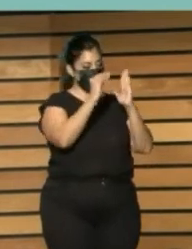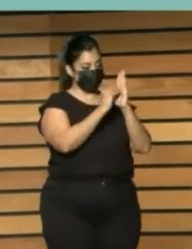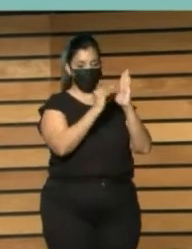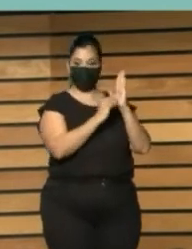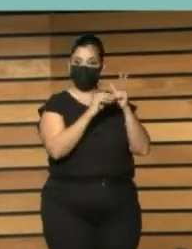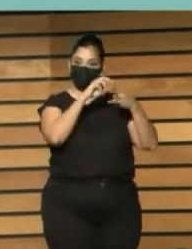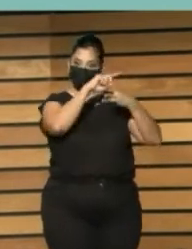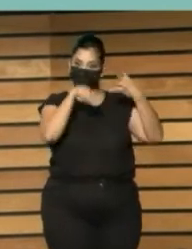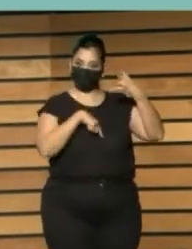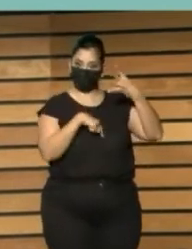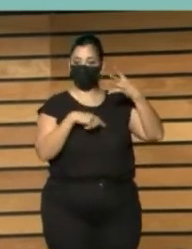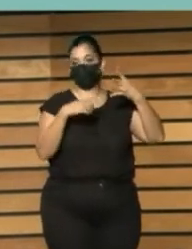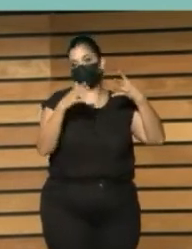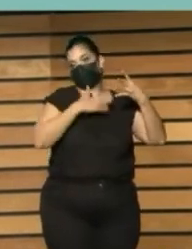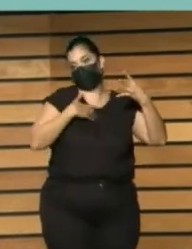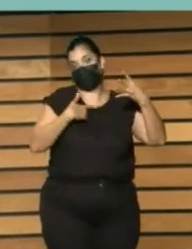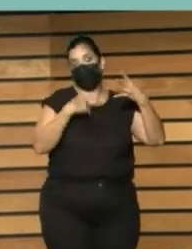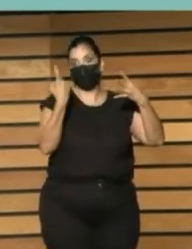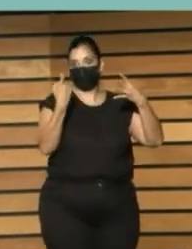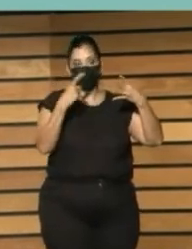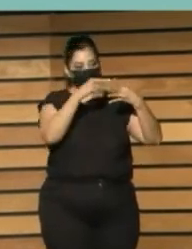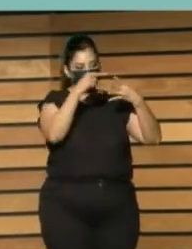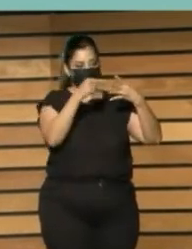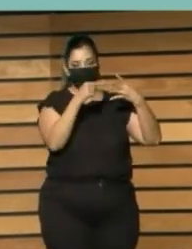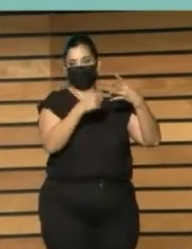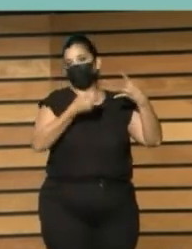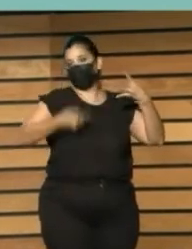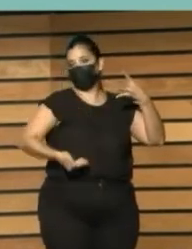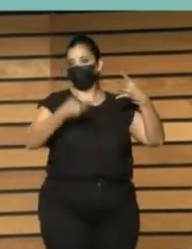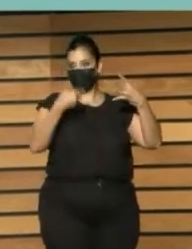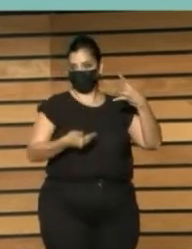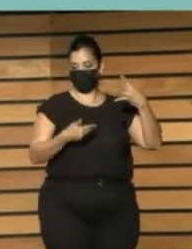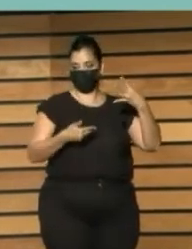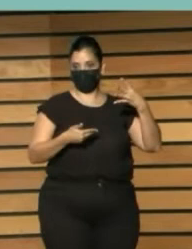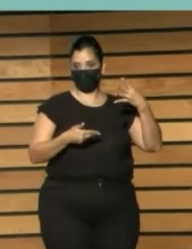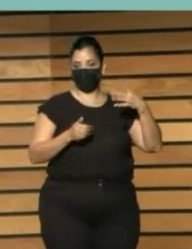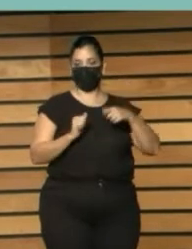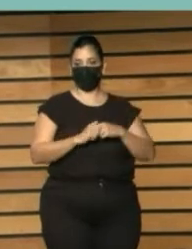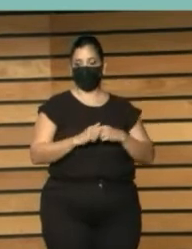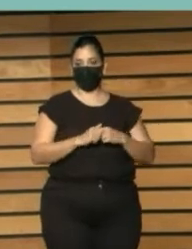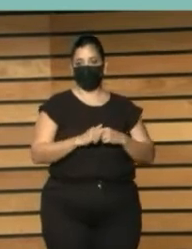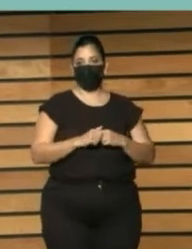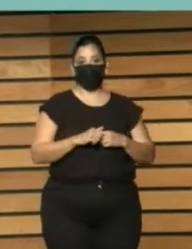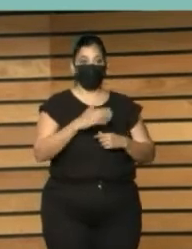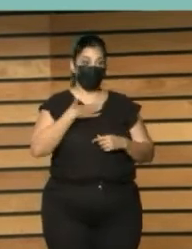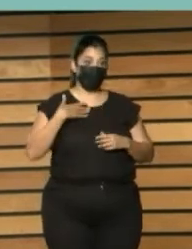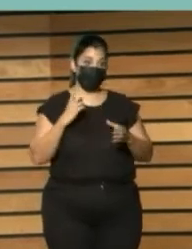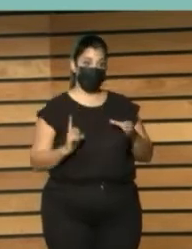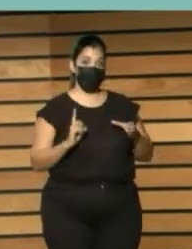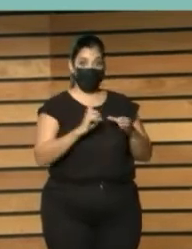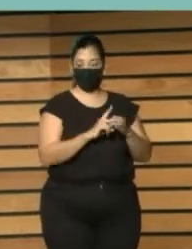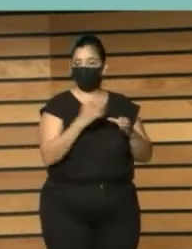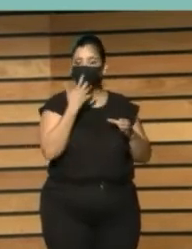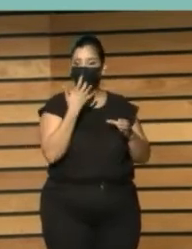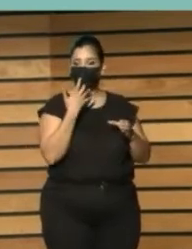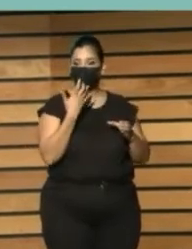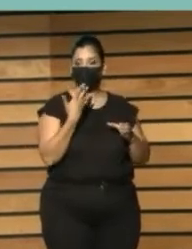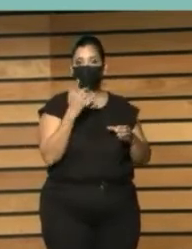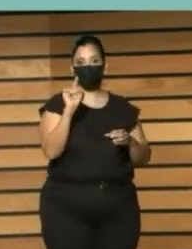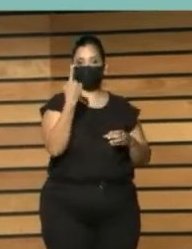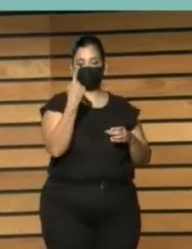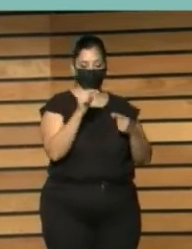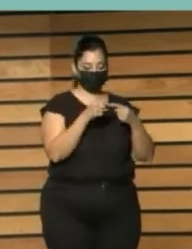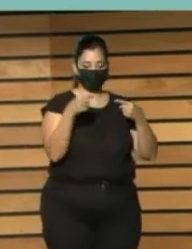que ser localizadas brevemente y vinculándolas a la parte de inclusión la primera línea de trabajo